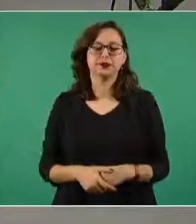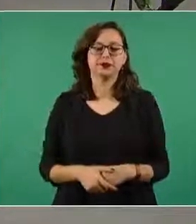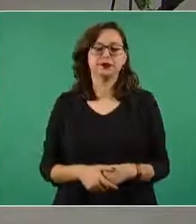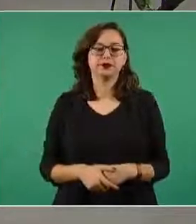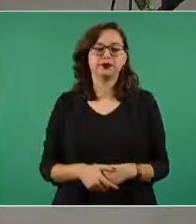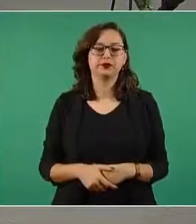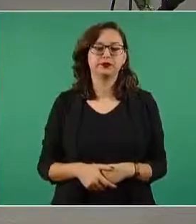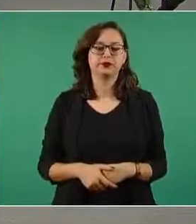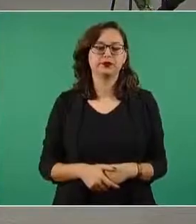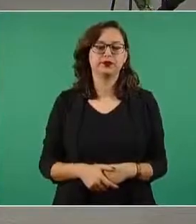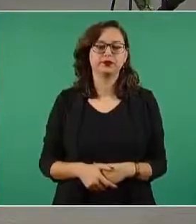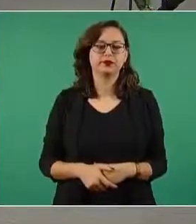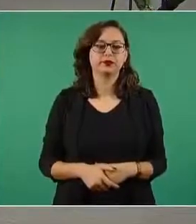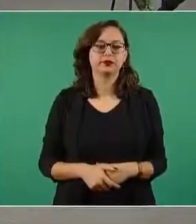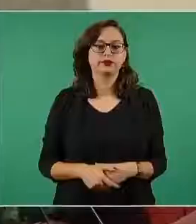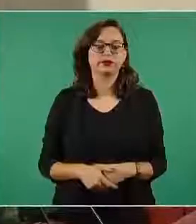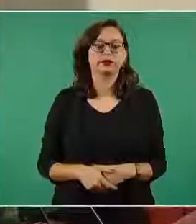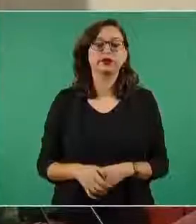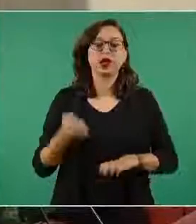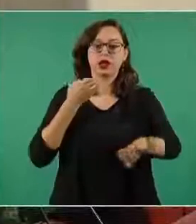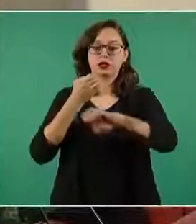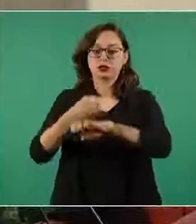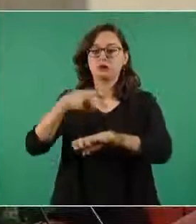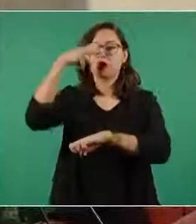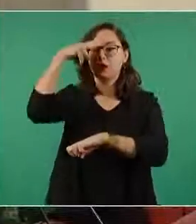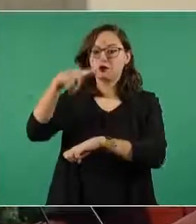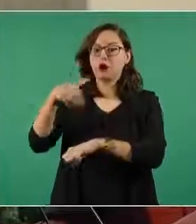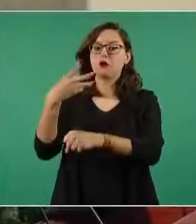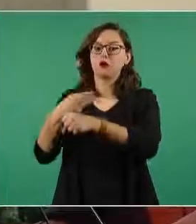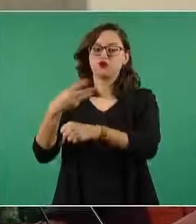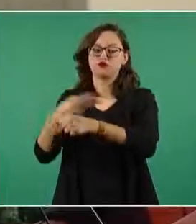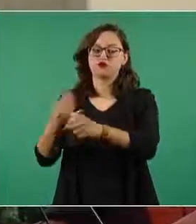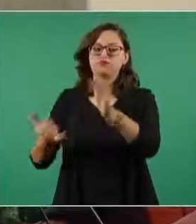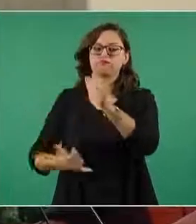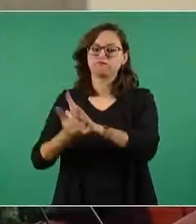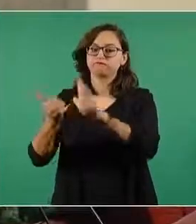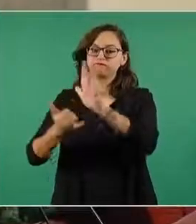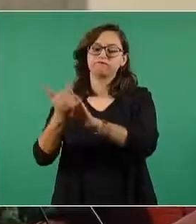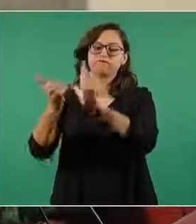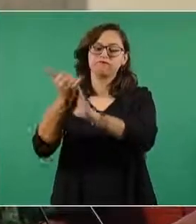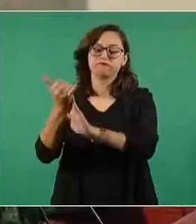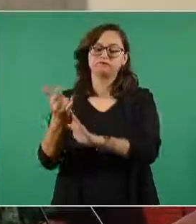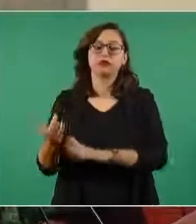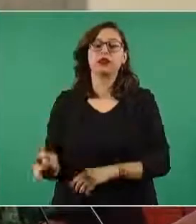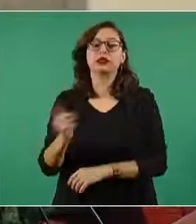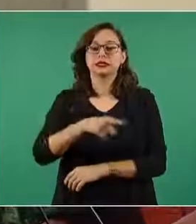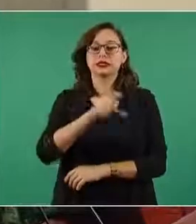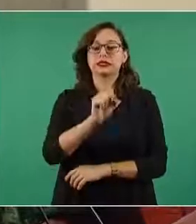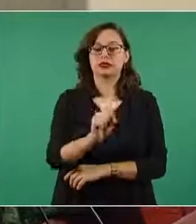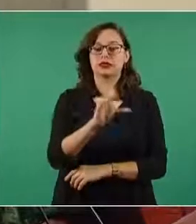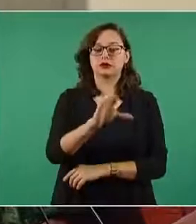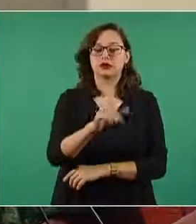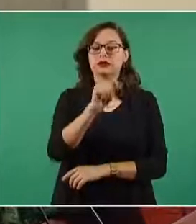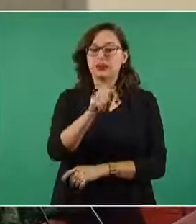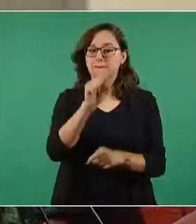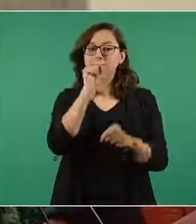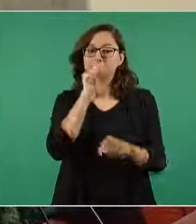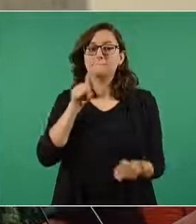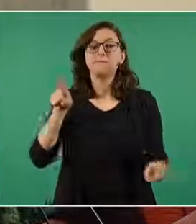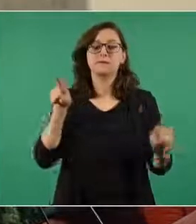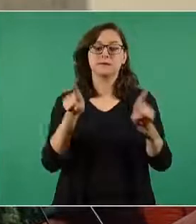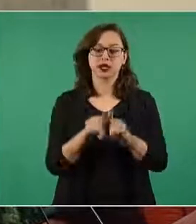aeronáuticos el Estado de México hace el distribuidor nosotros conectamos aquí la Secretaría de Comunicaciones y Transportes como lo mencioné